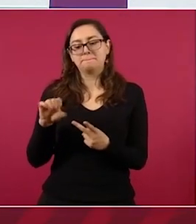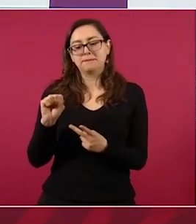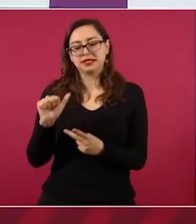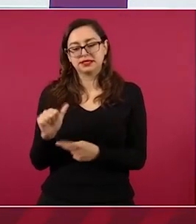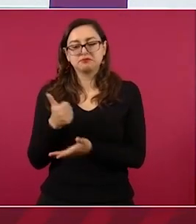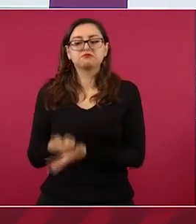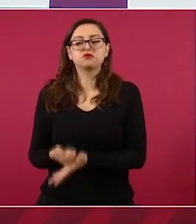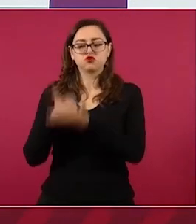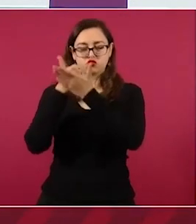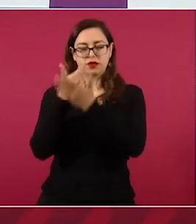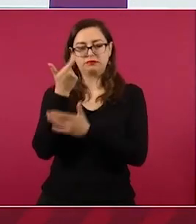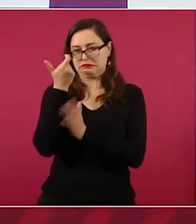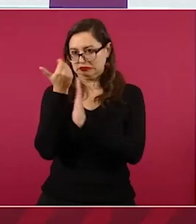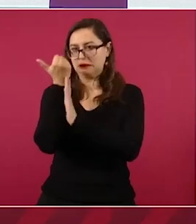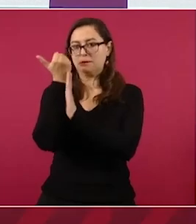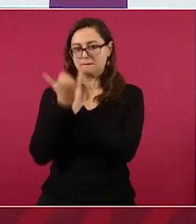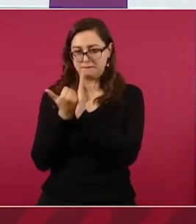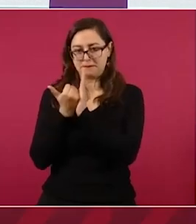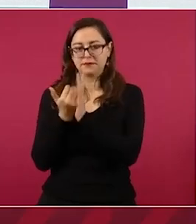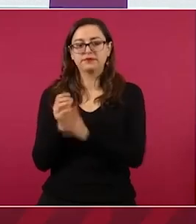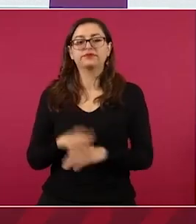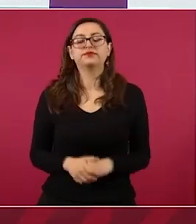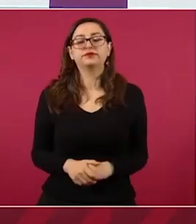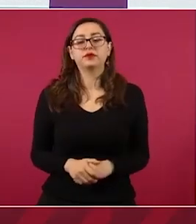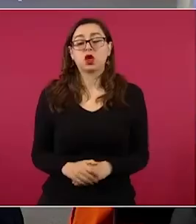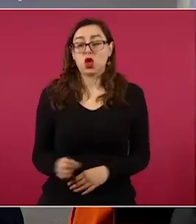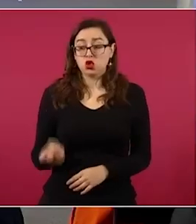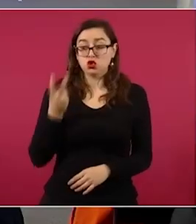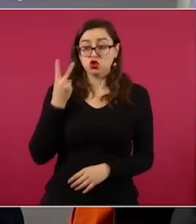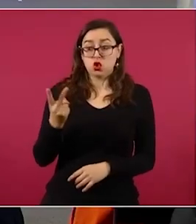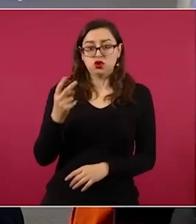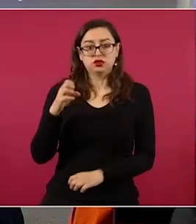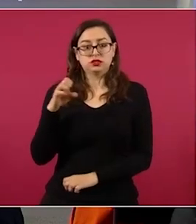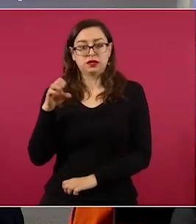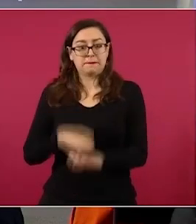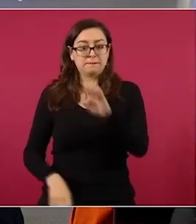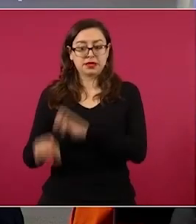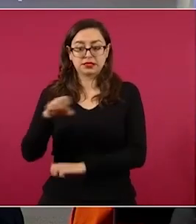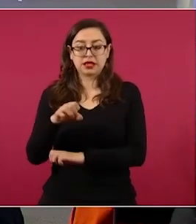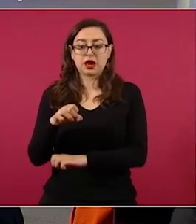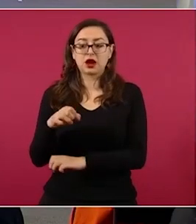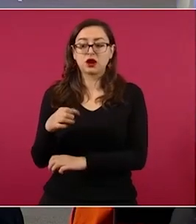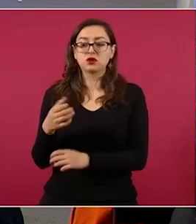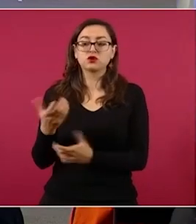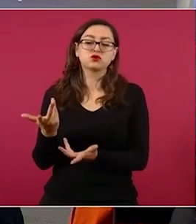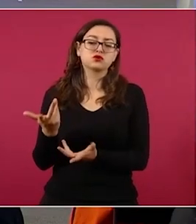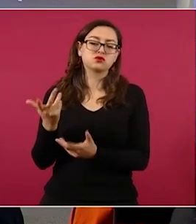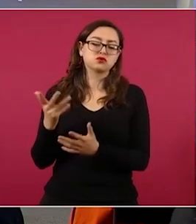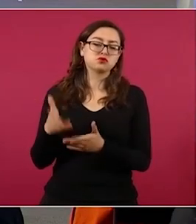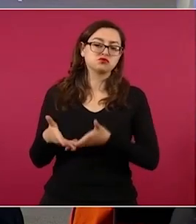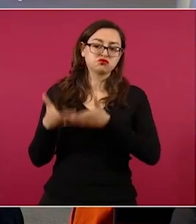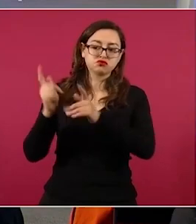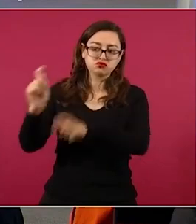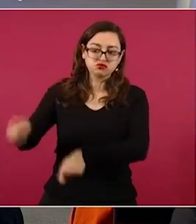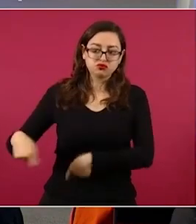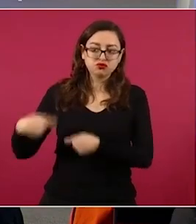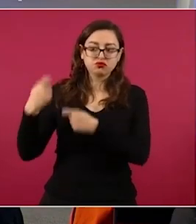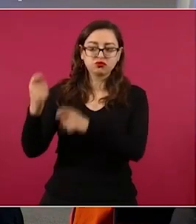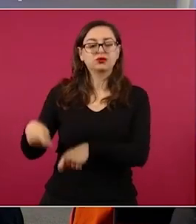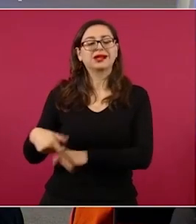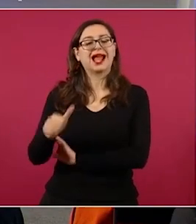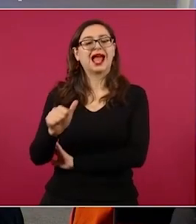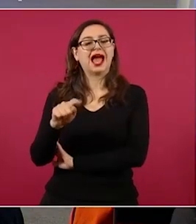Entonces, de atún, los dos que capturan atún, que